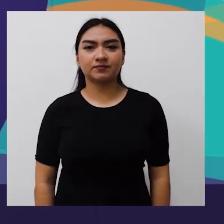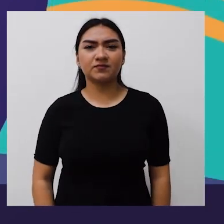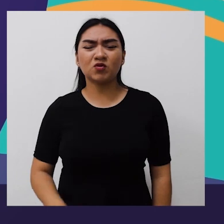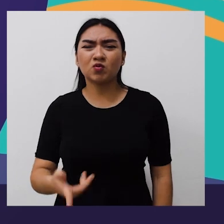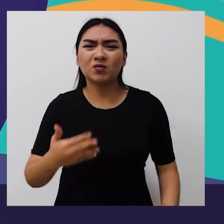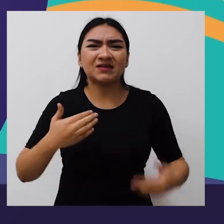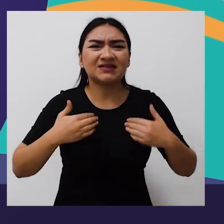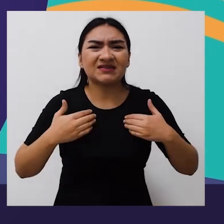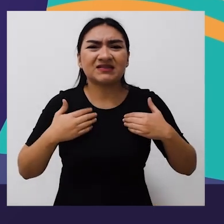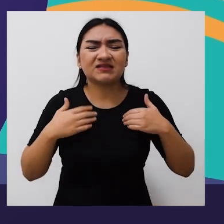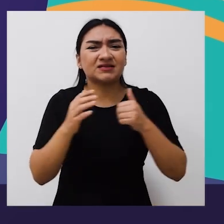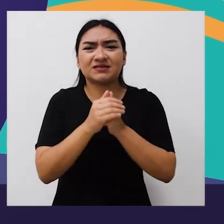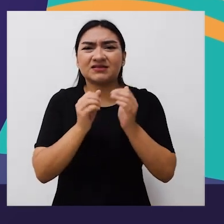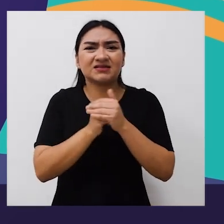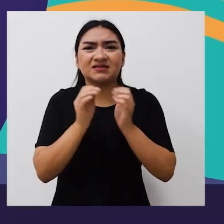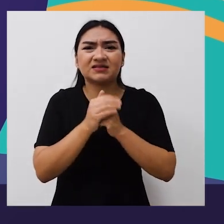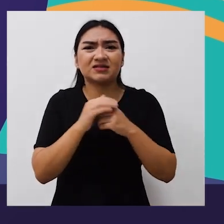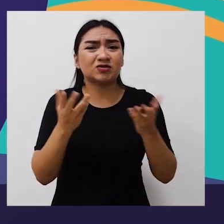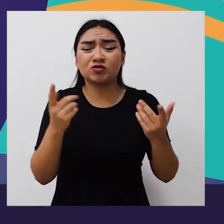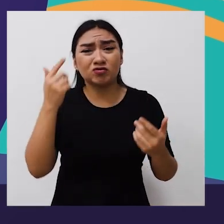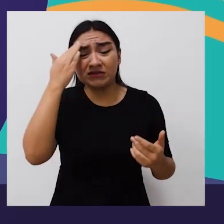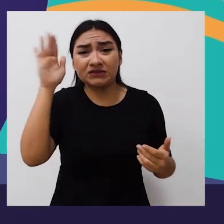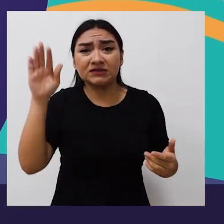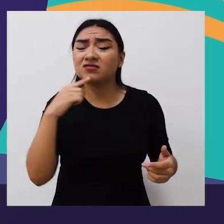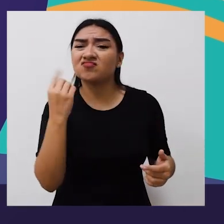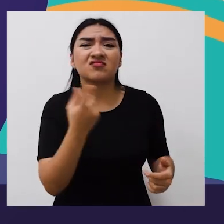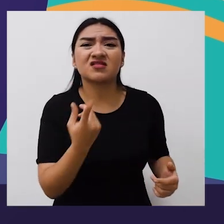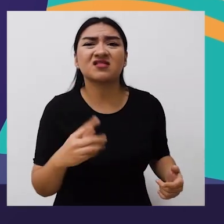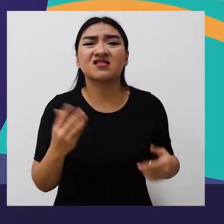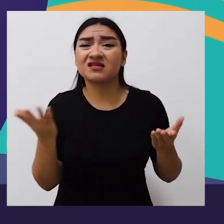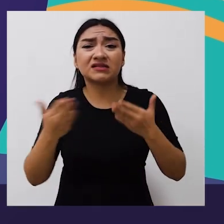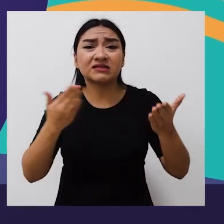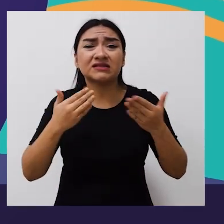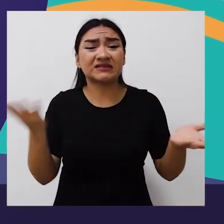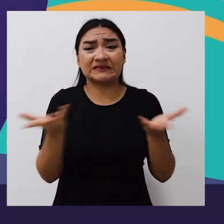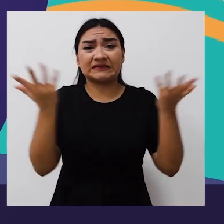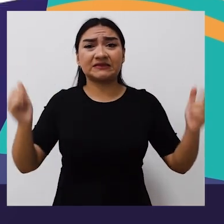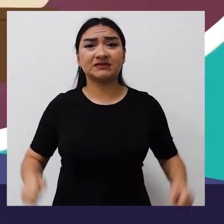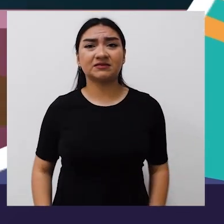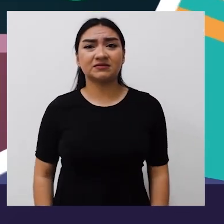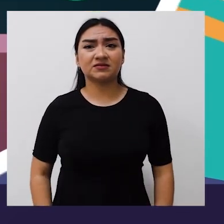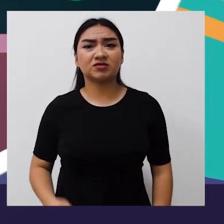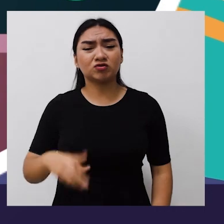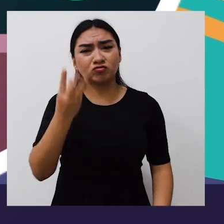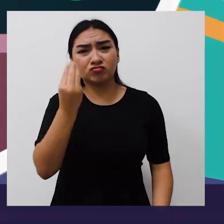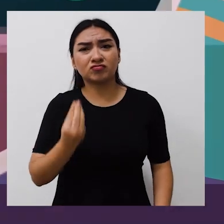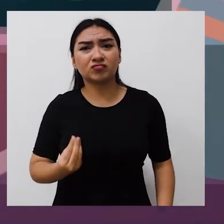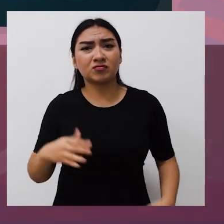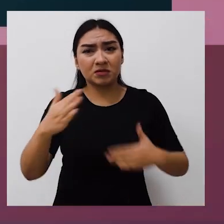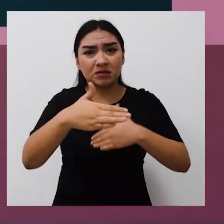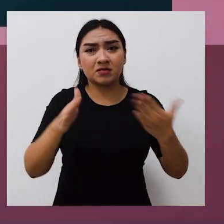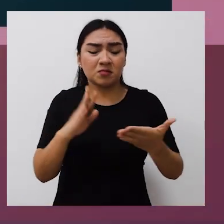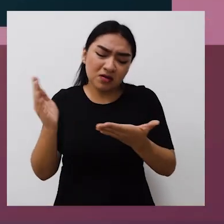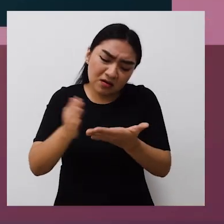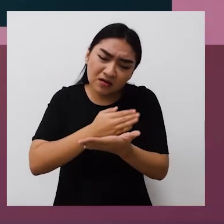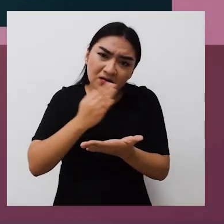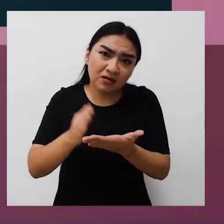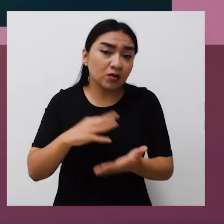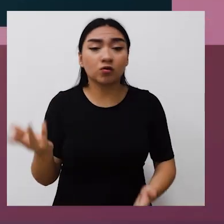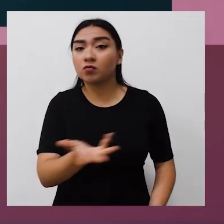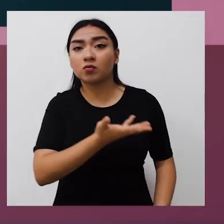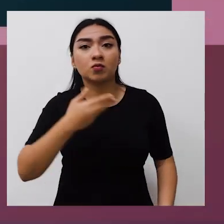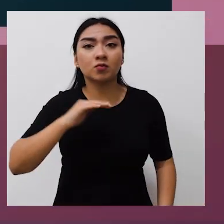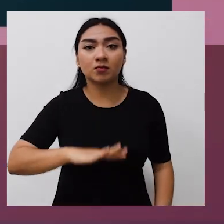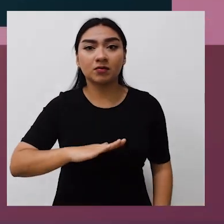¿Ya has sentido que te pasa algo y no sabes a quién contarle o qué hacer? Un día me encontraba en mi cuarto haciendo tareas así